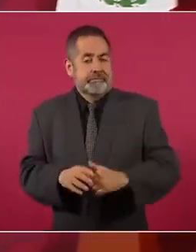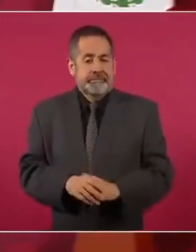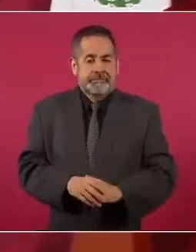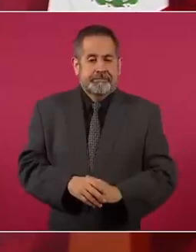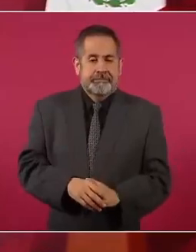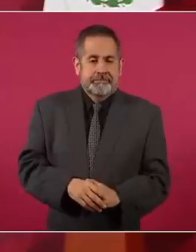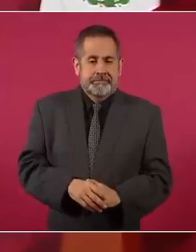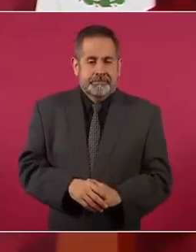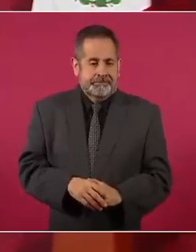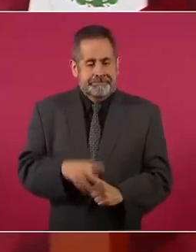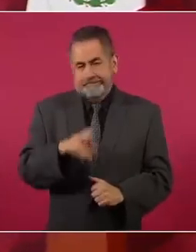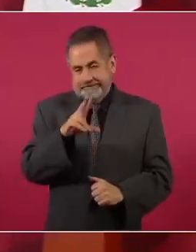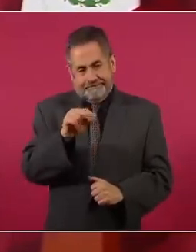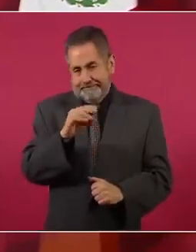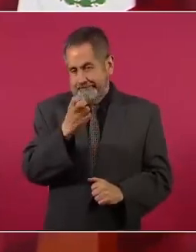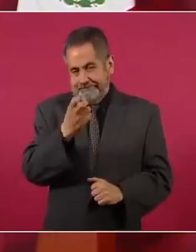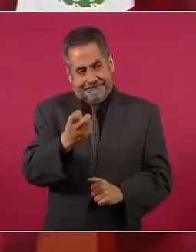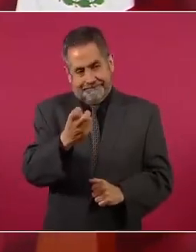No es así.